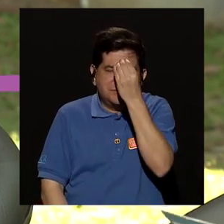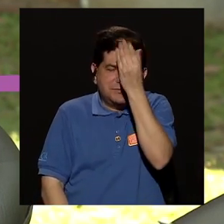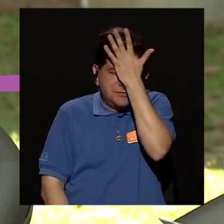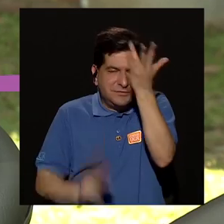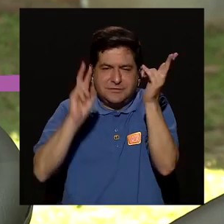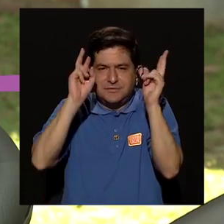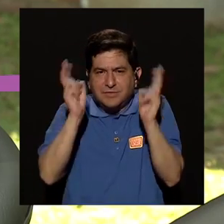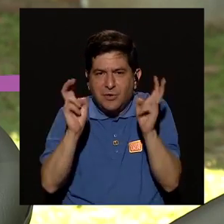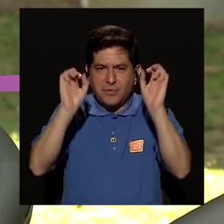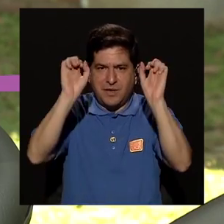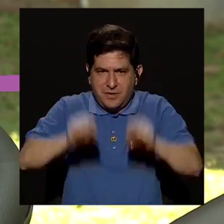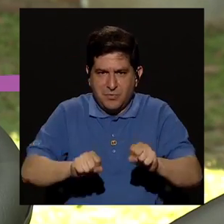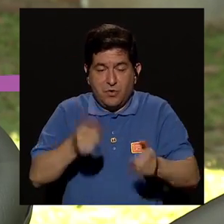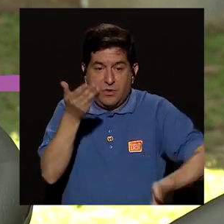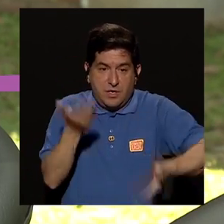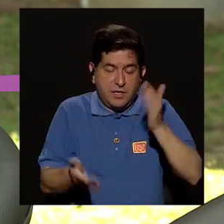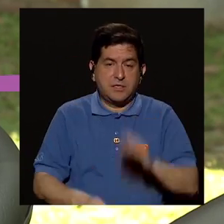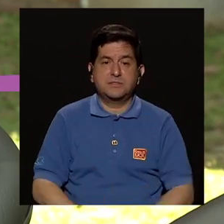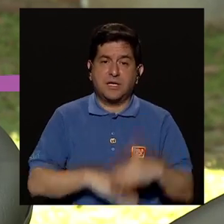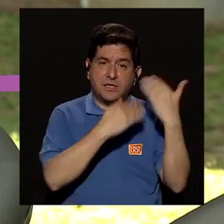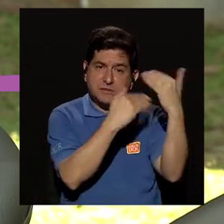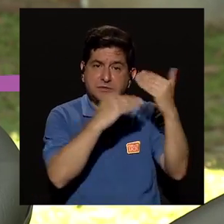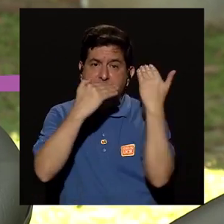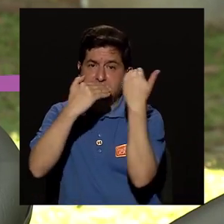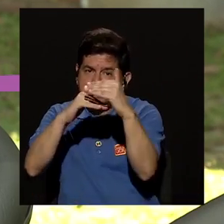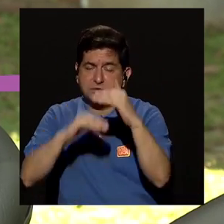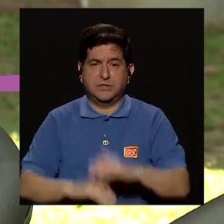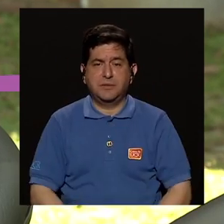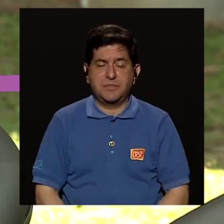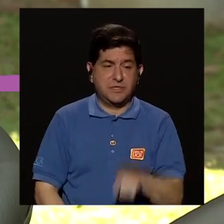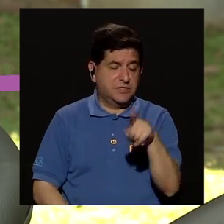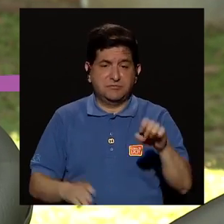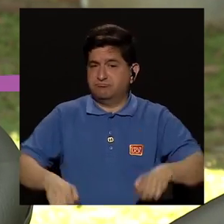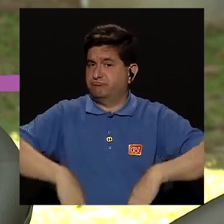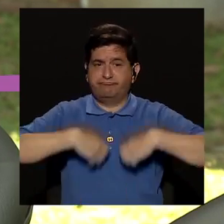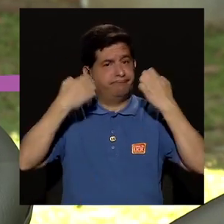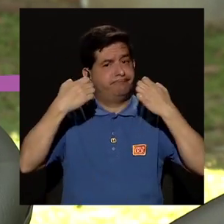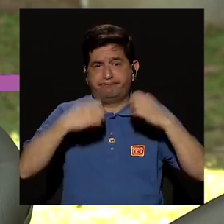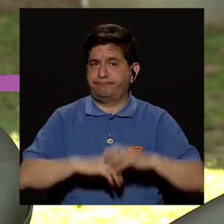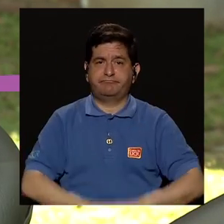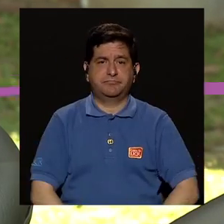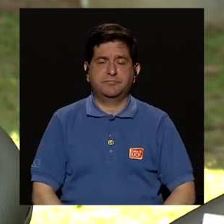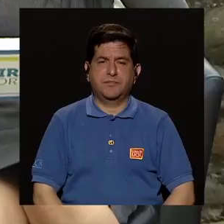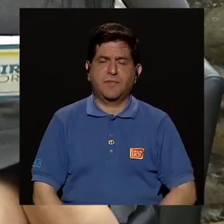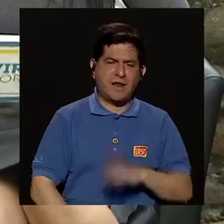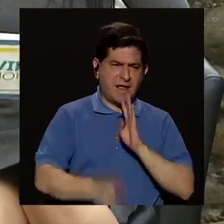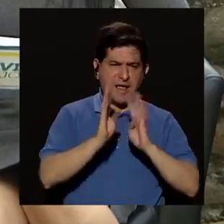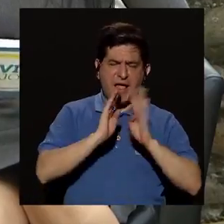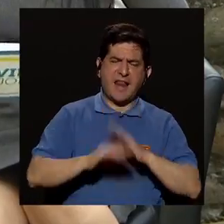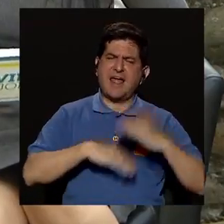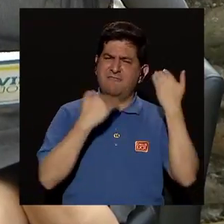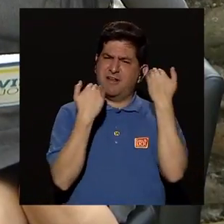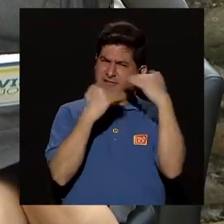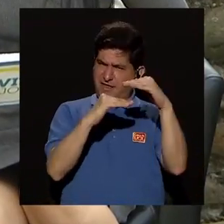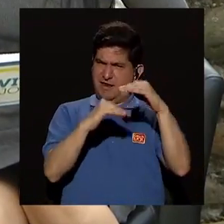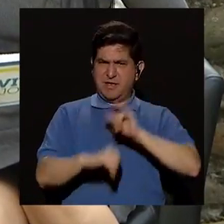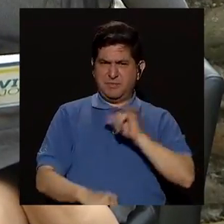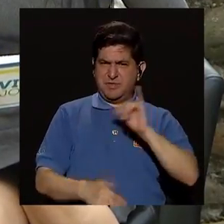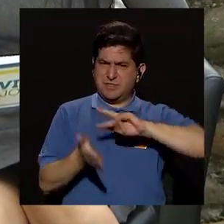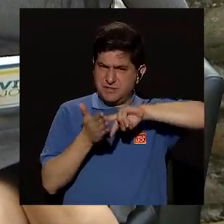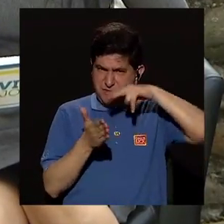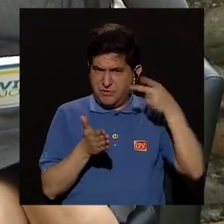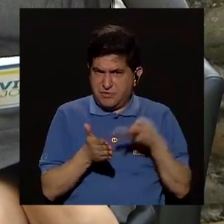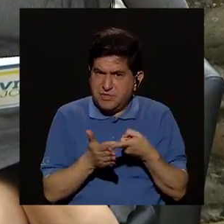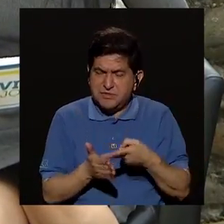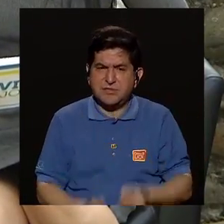de lo que podría ser si estos límites son inexistentes, ¿verdad? Cuando hablamos de límites, ¿estamos también